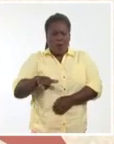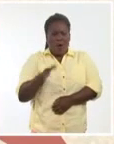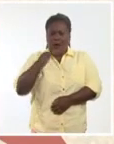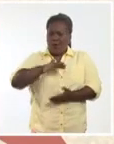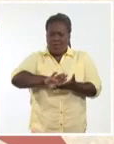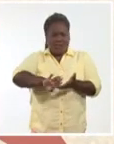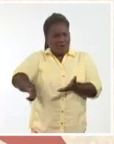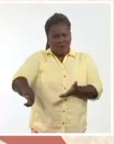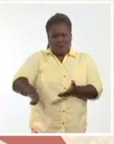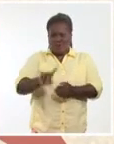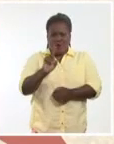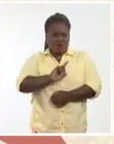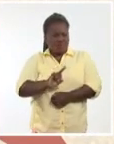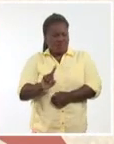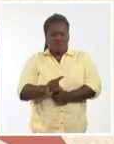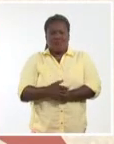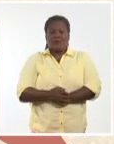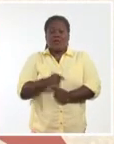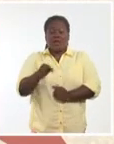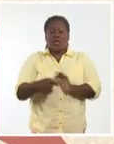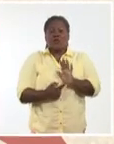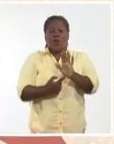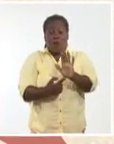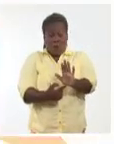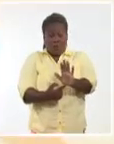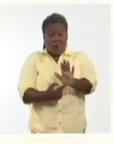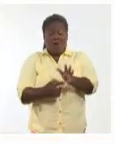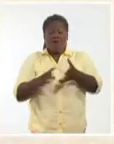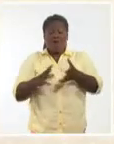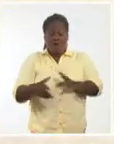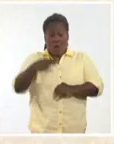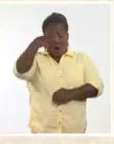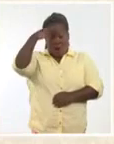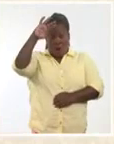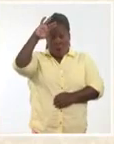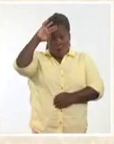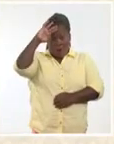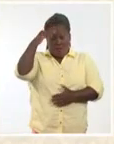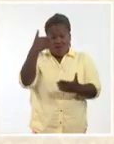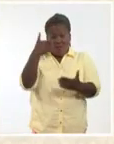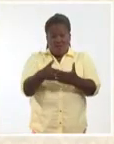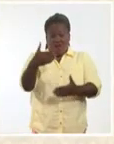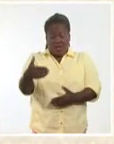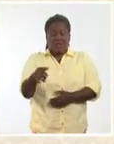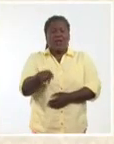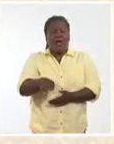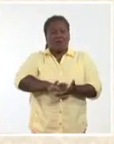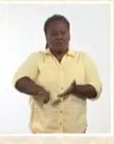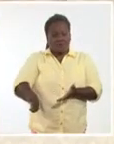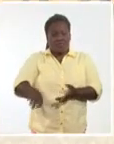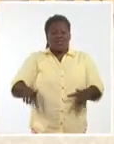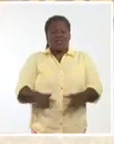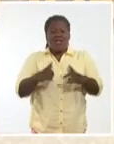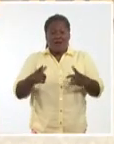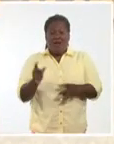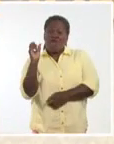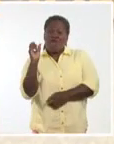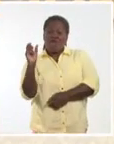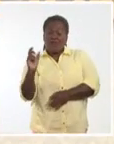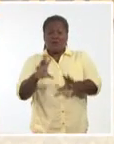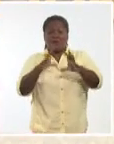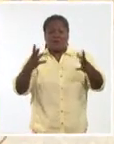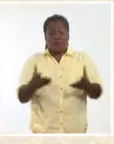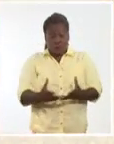discriminación, lo que demuestra la posición de la nación caribeña ante la discriminación. Celebrar esta fecha a nivel mundial permite